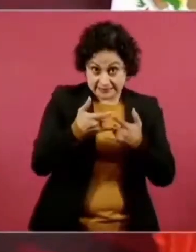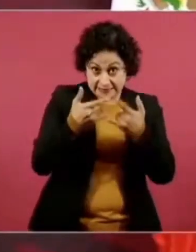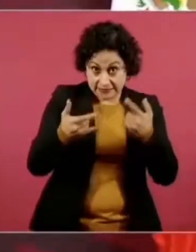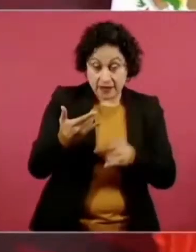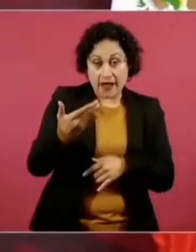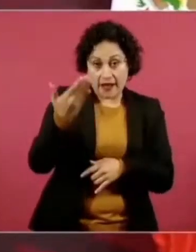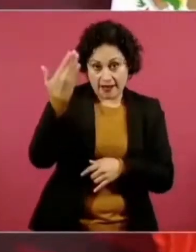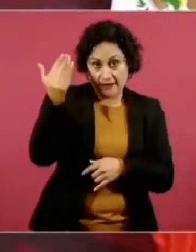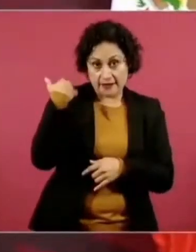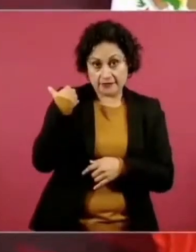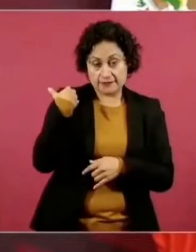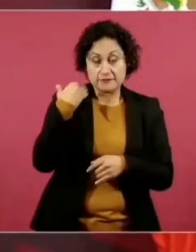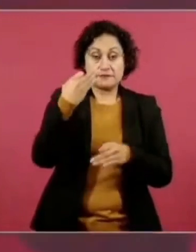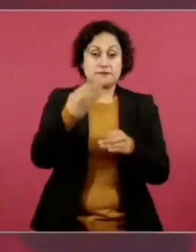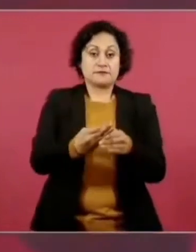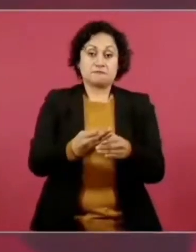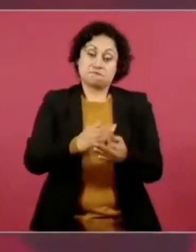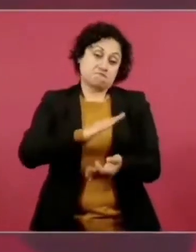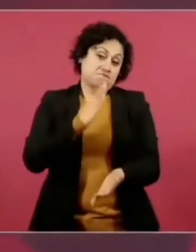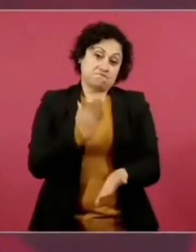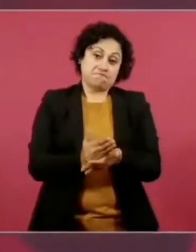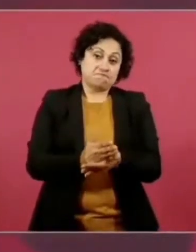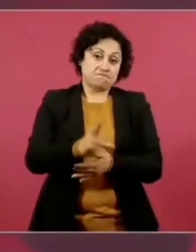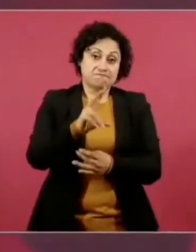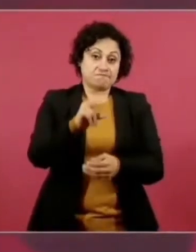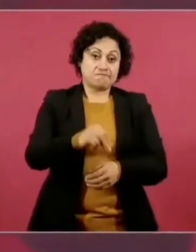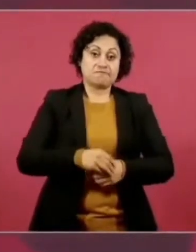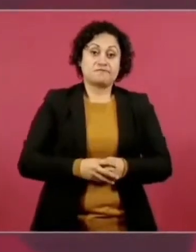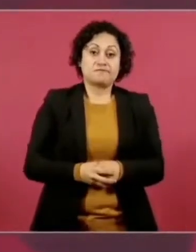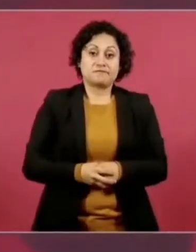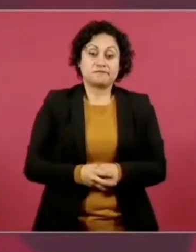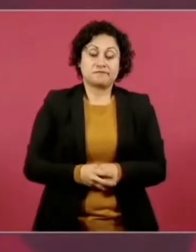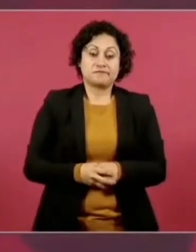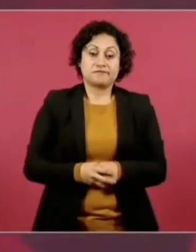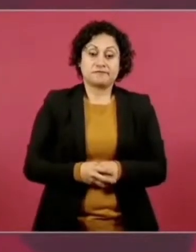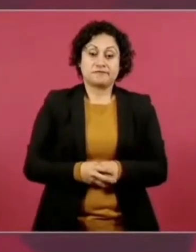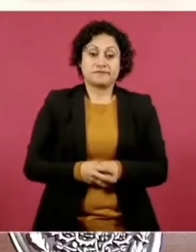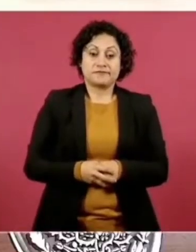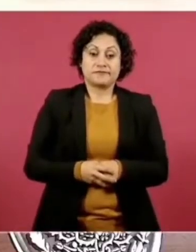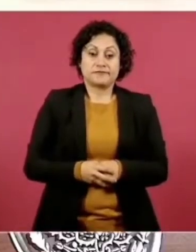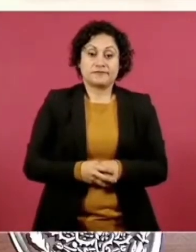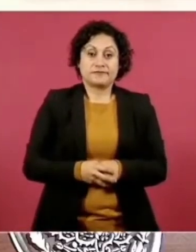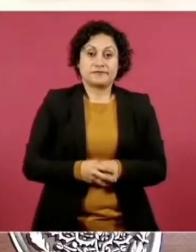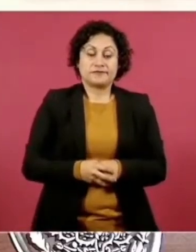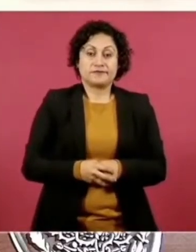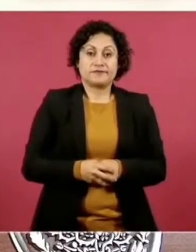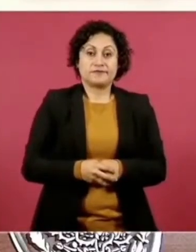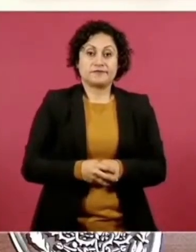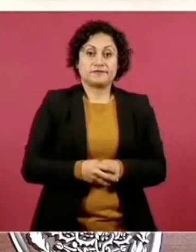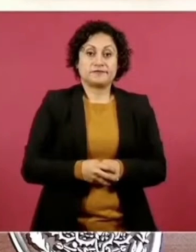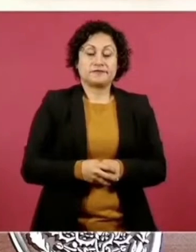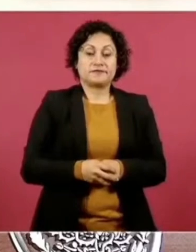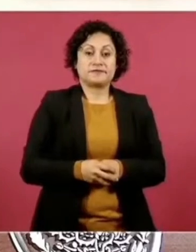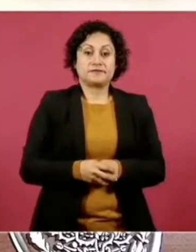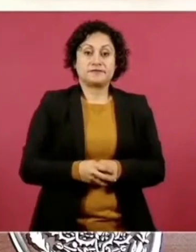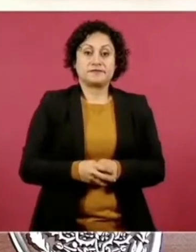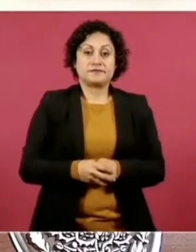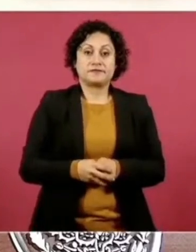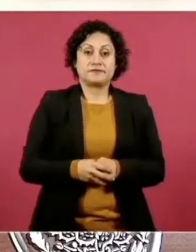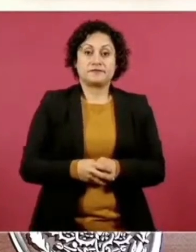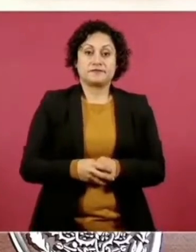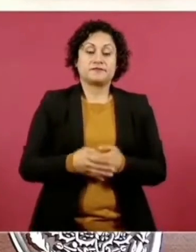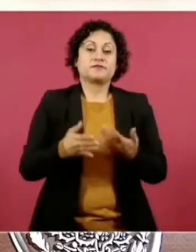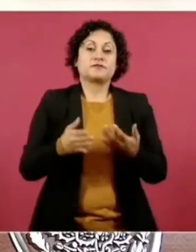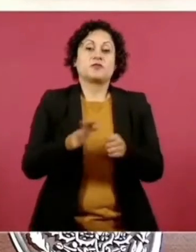cómo son los hijos, se los tuve que